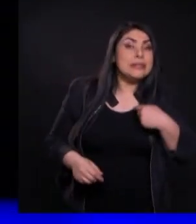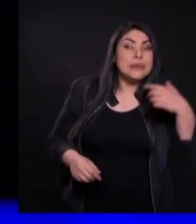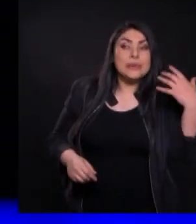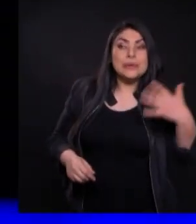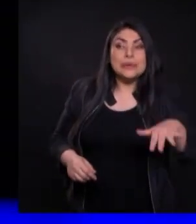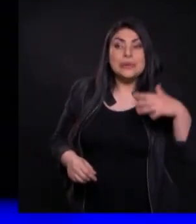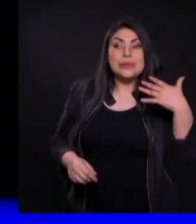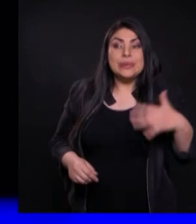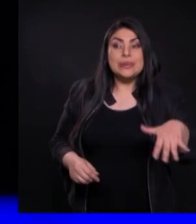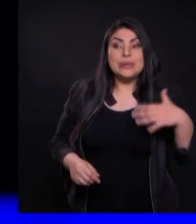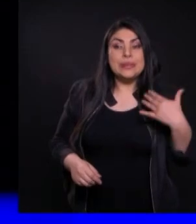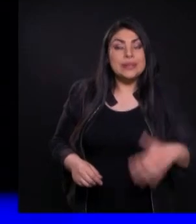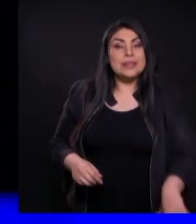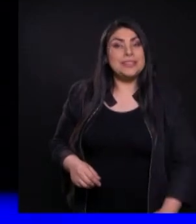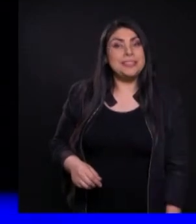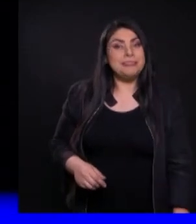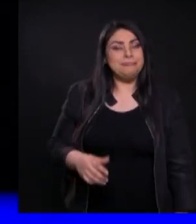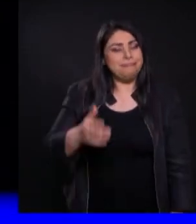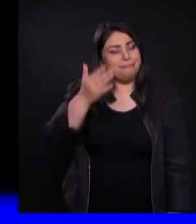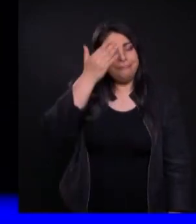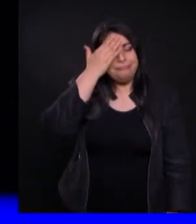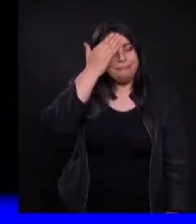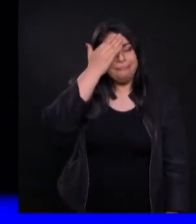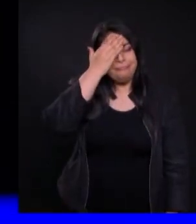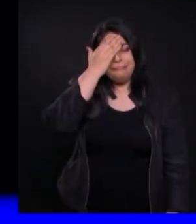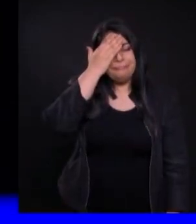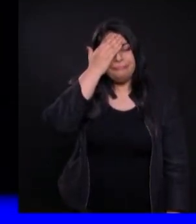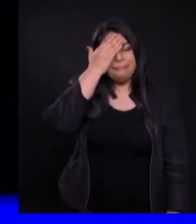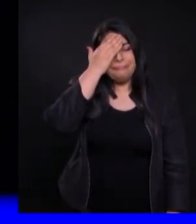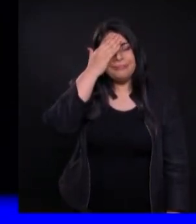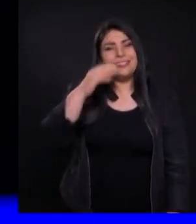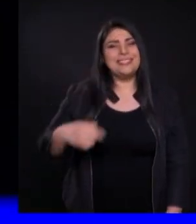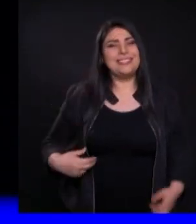Cabezón Cabezón